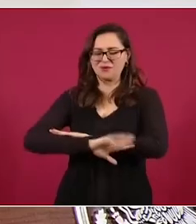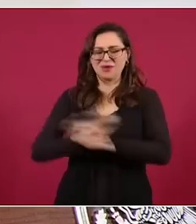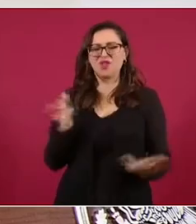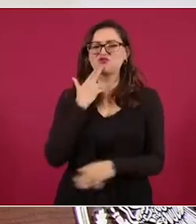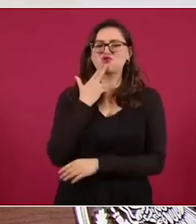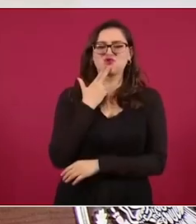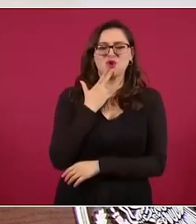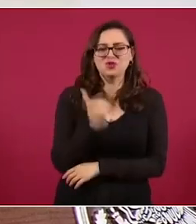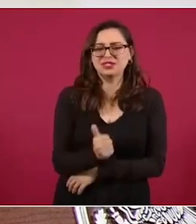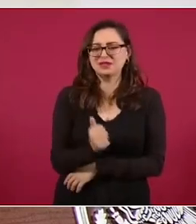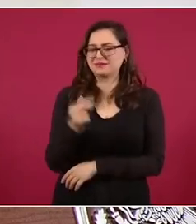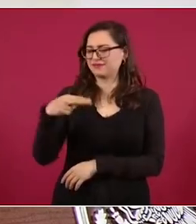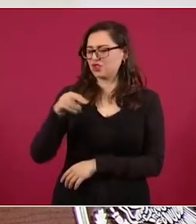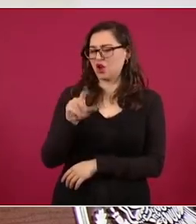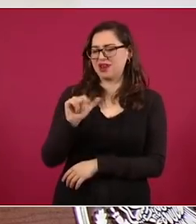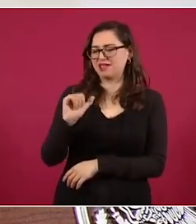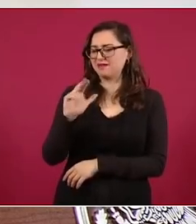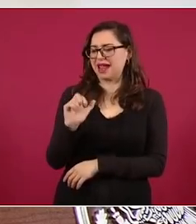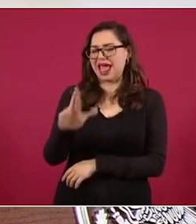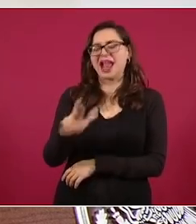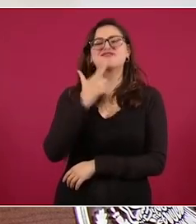Fue un fracaso rotundo,